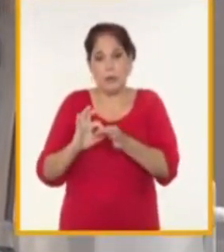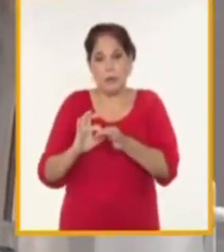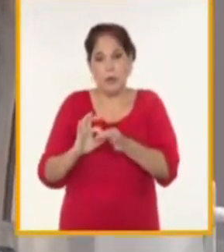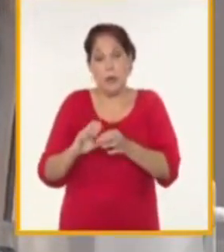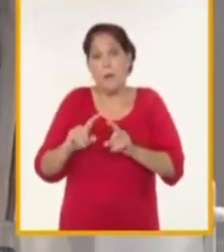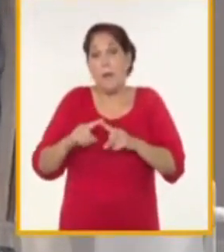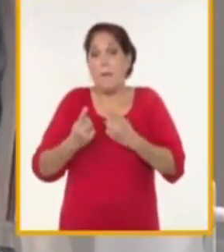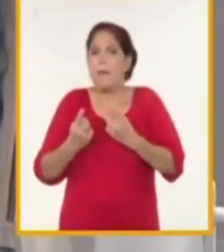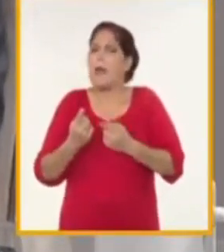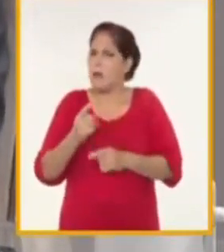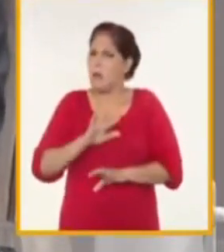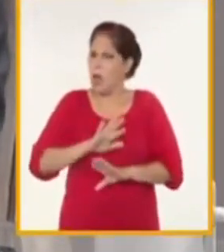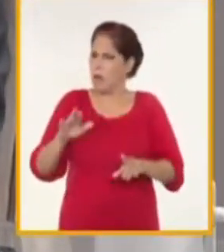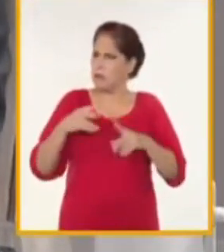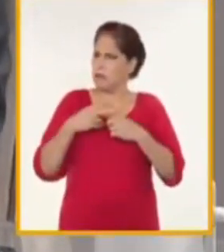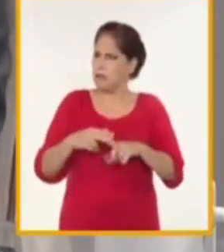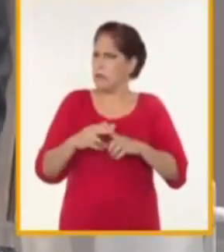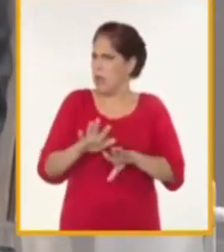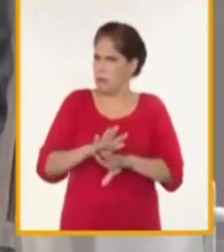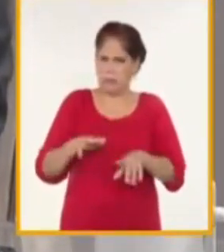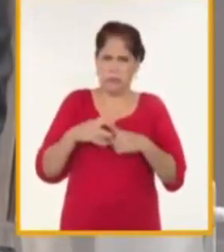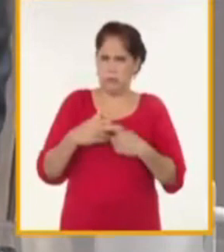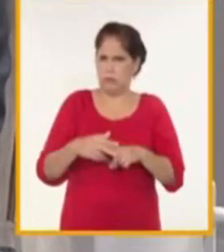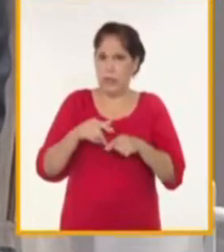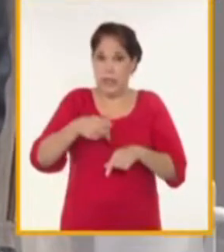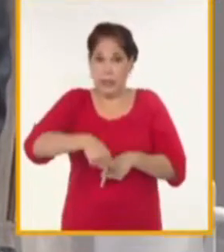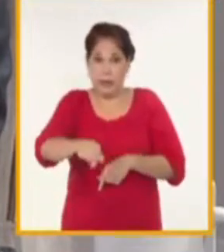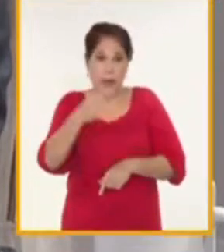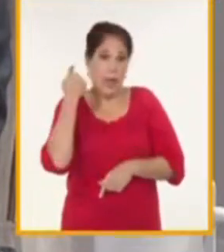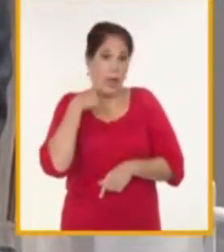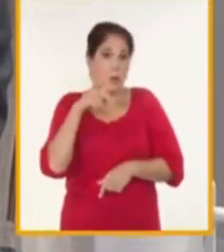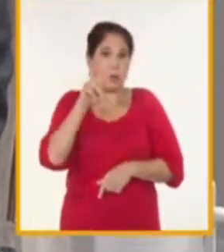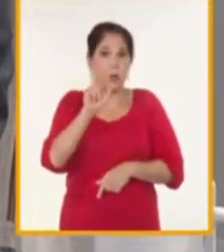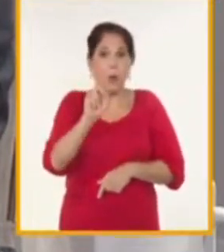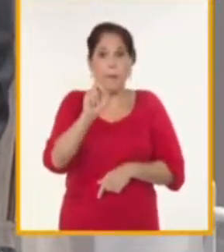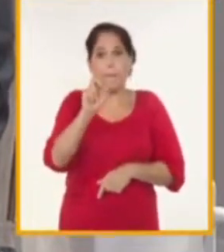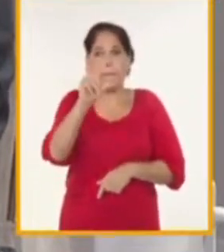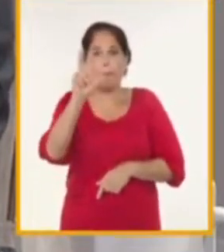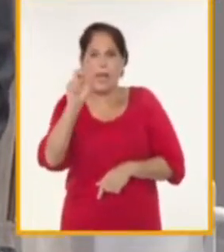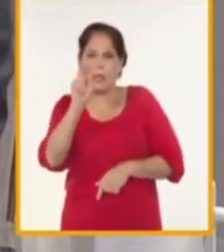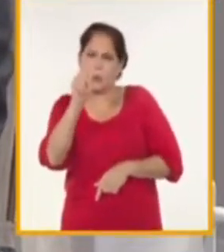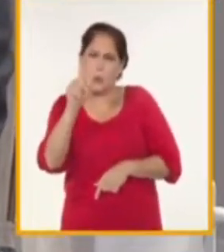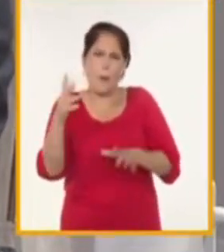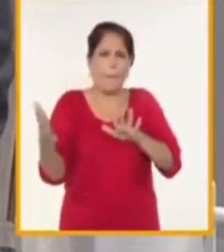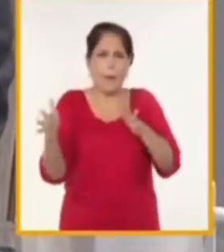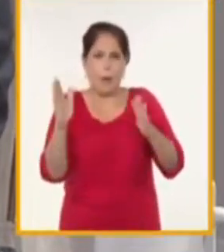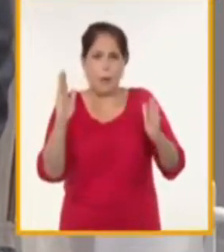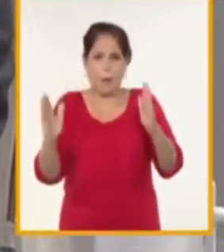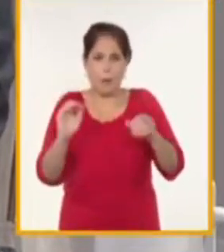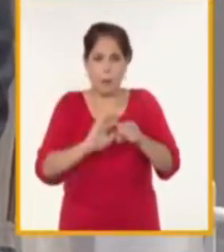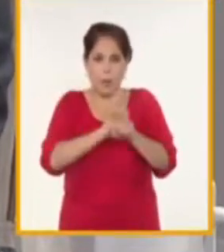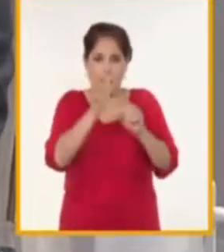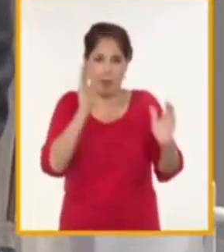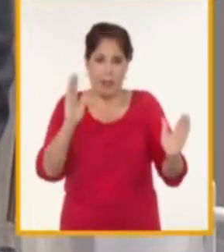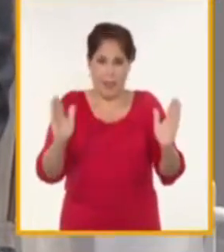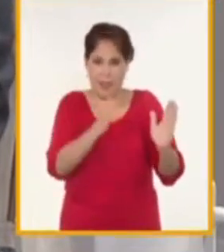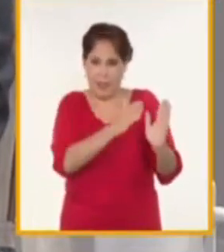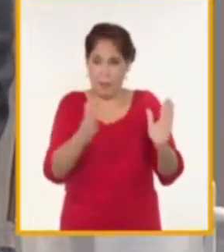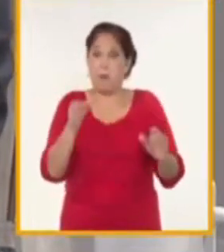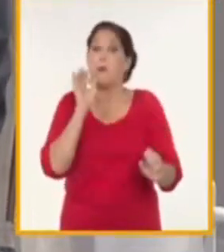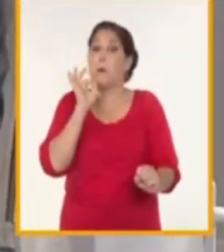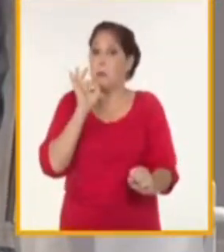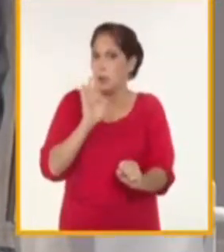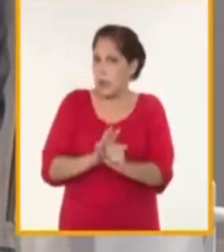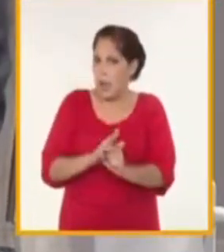alcanzó una solución y desde el año 2021 en plena pandemia se inició